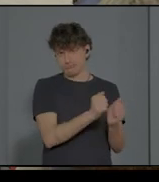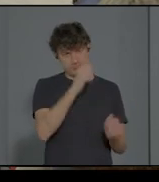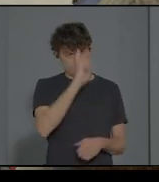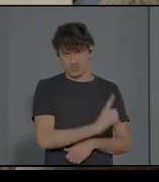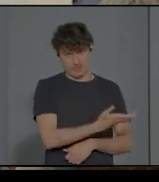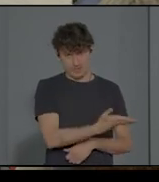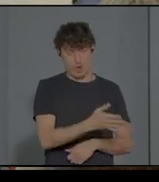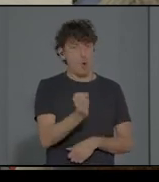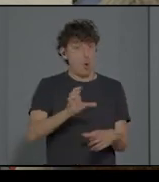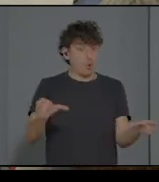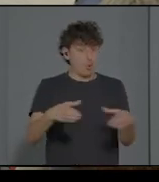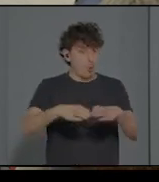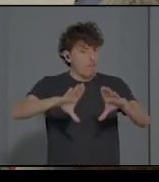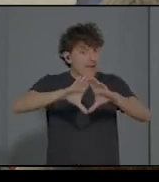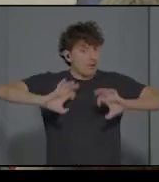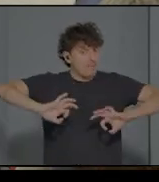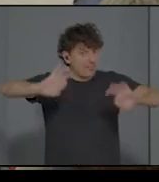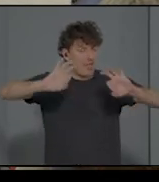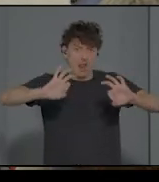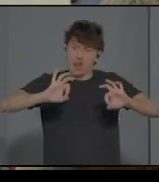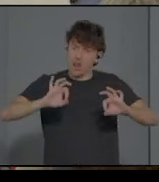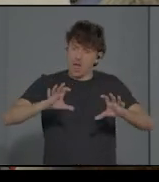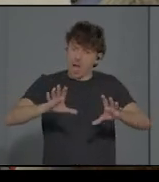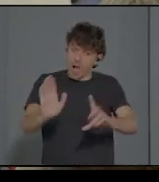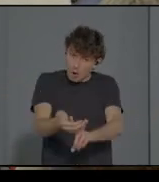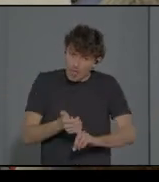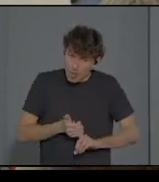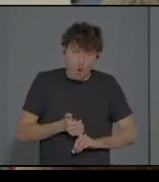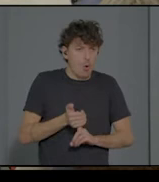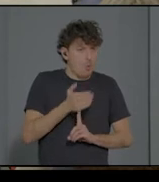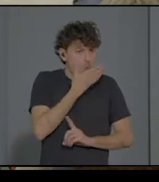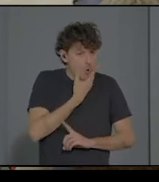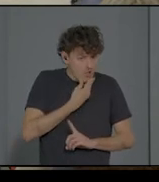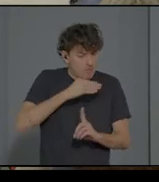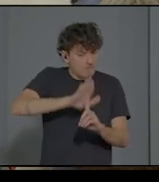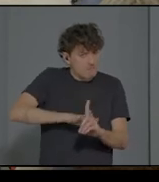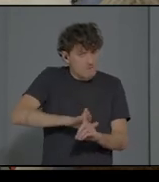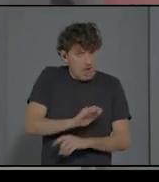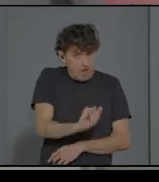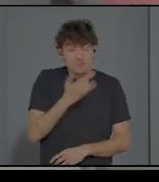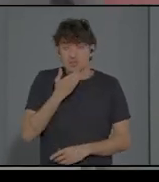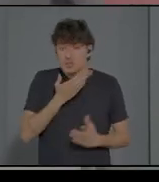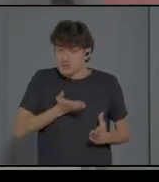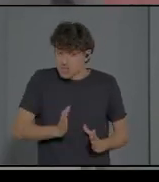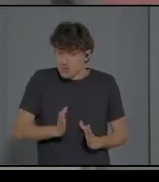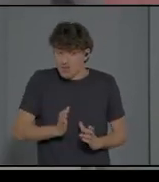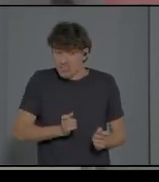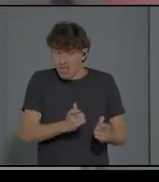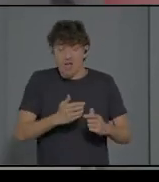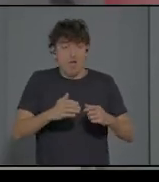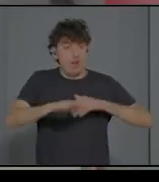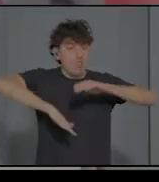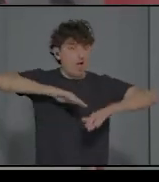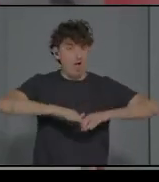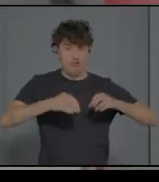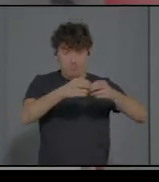acogedor, es muy bonito. Si llevas a tu niño a nadar, pues, tienes que llevarlo a tal piscina.